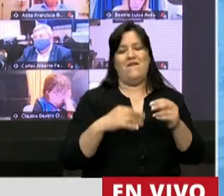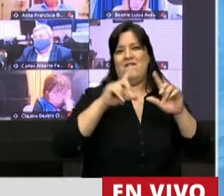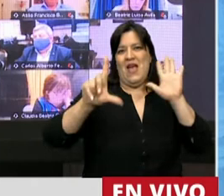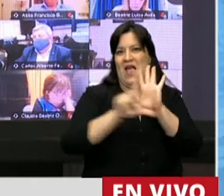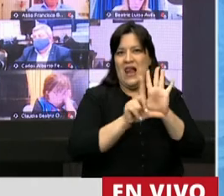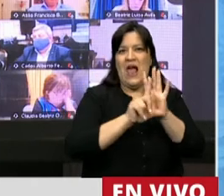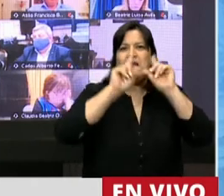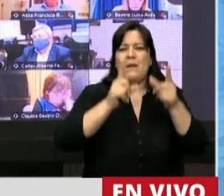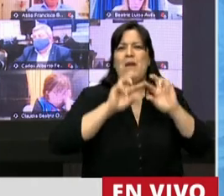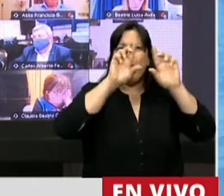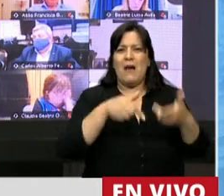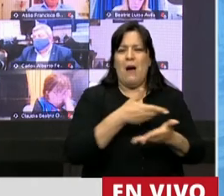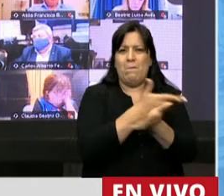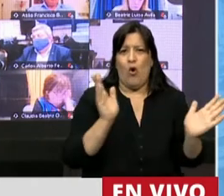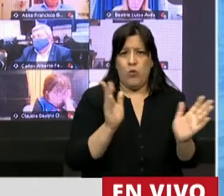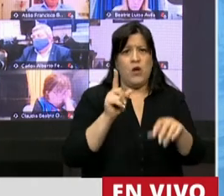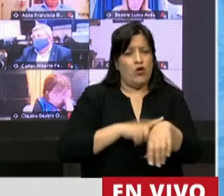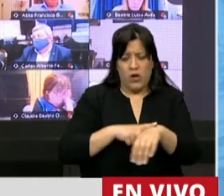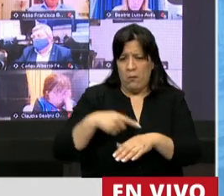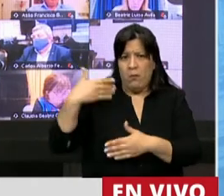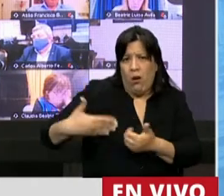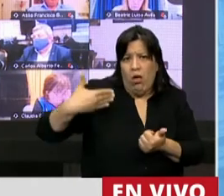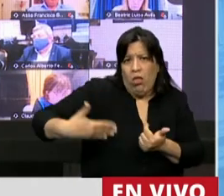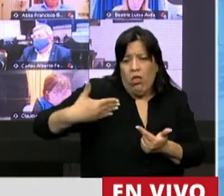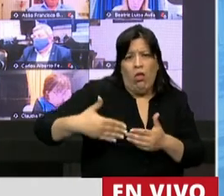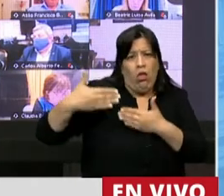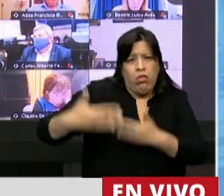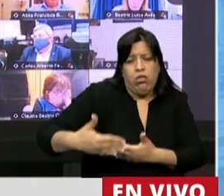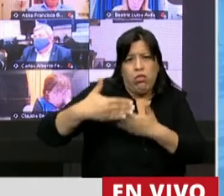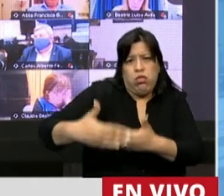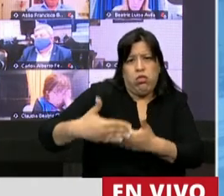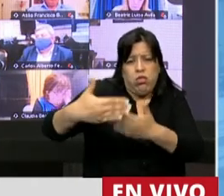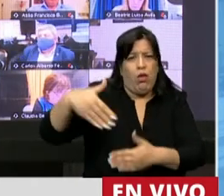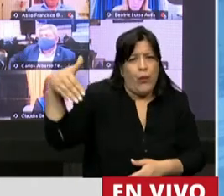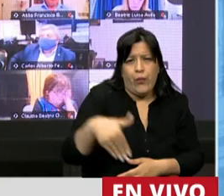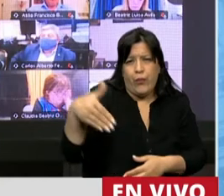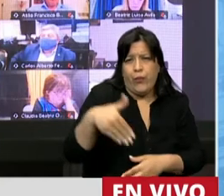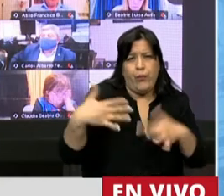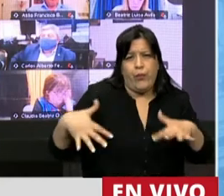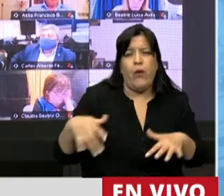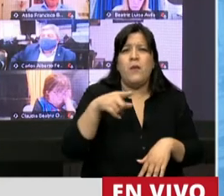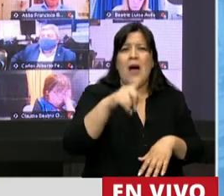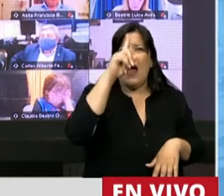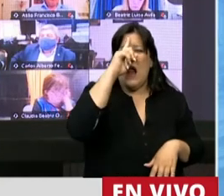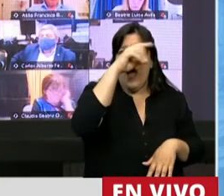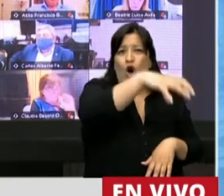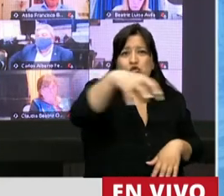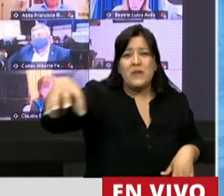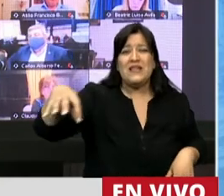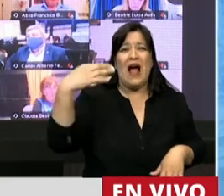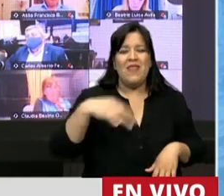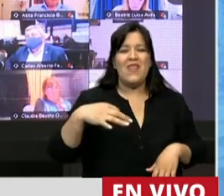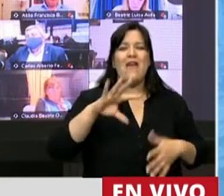públicas. Se demoró muchísimo tiempo para lograr que el sistema de salud en nuestro país tenga